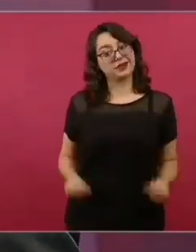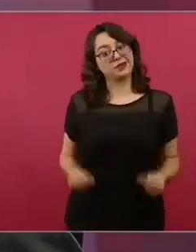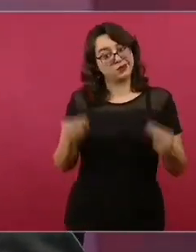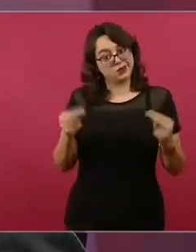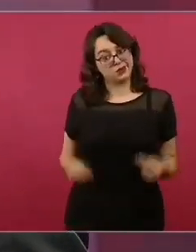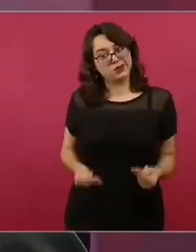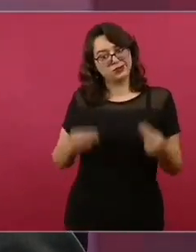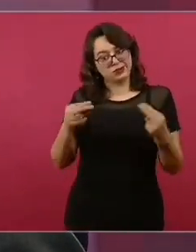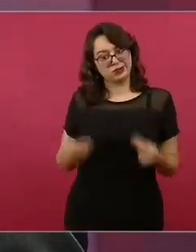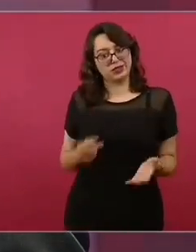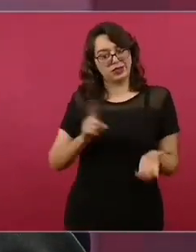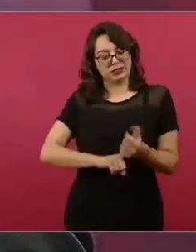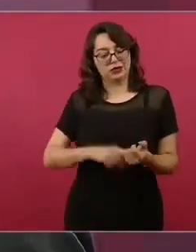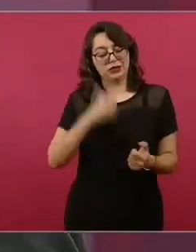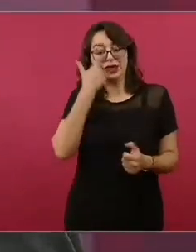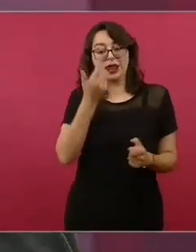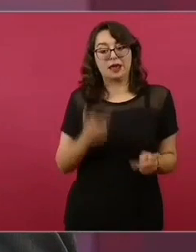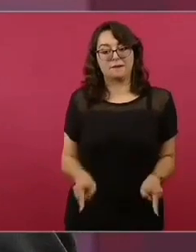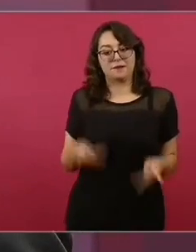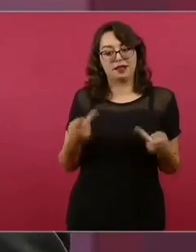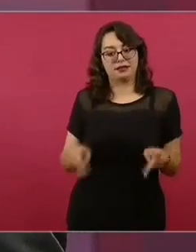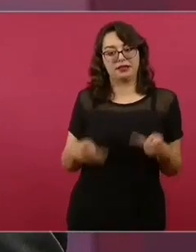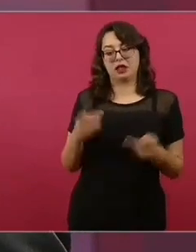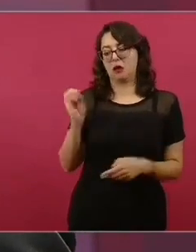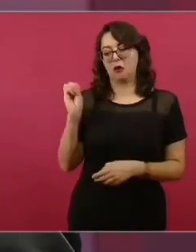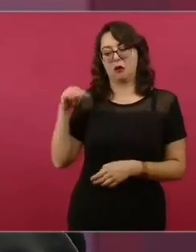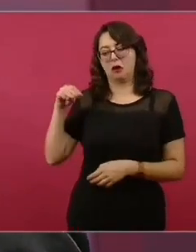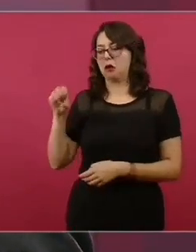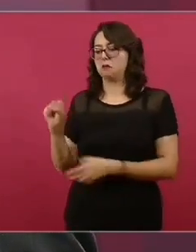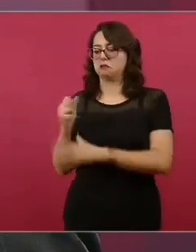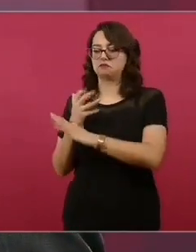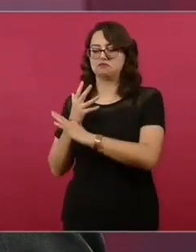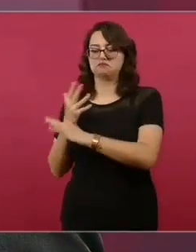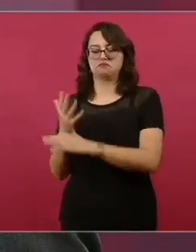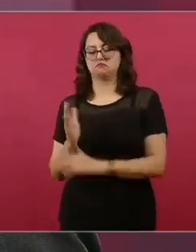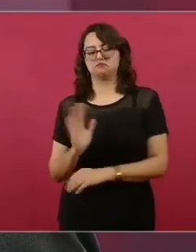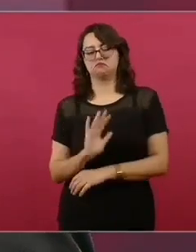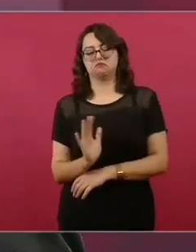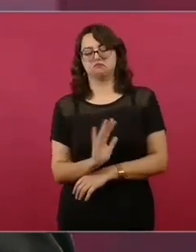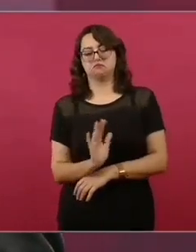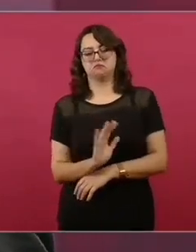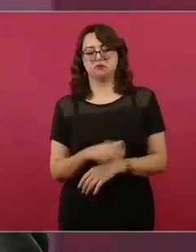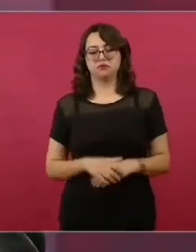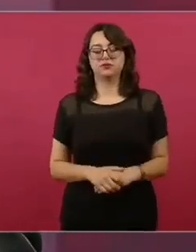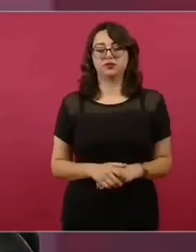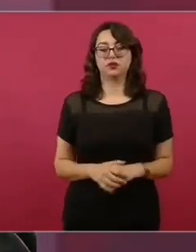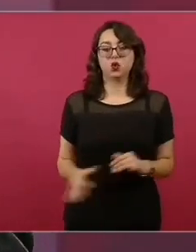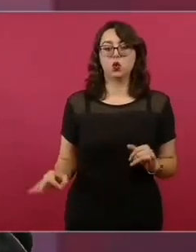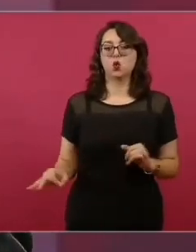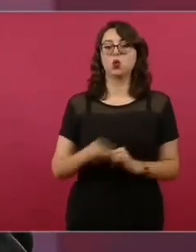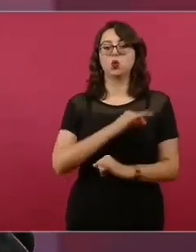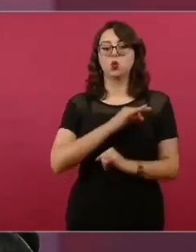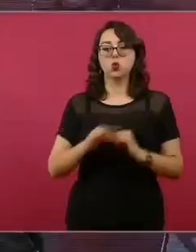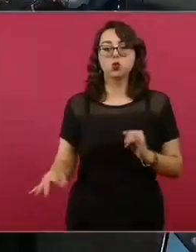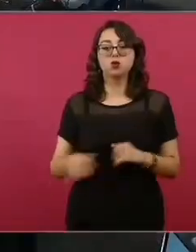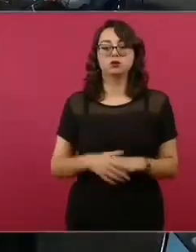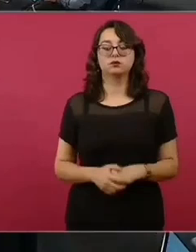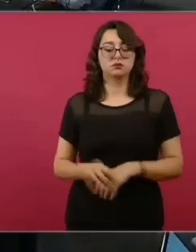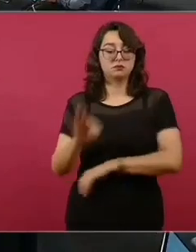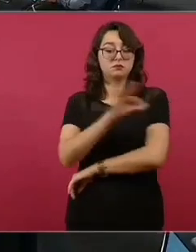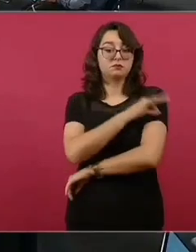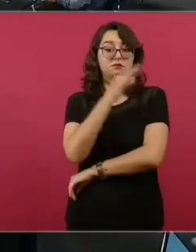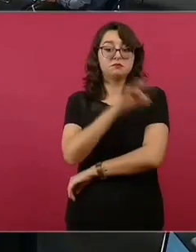comercial de vender su producto. Entonces, no hay ninguna recomendación en el sentido de usar esto. Finalmente, respecto a los grupos de edad